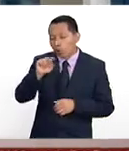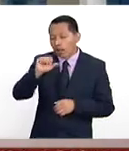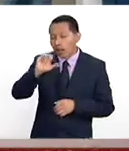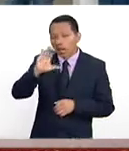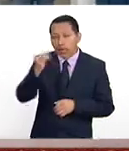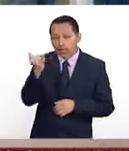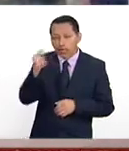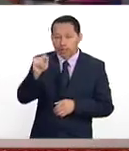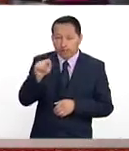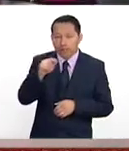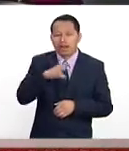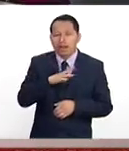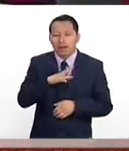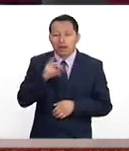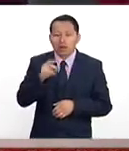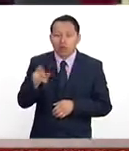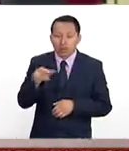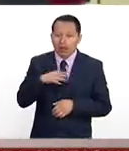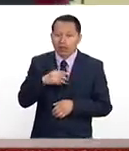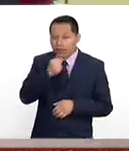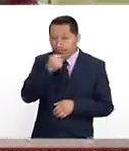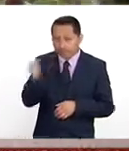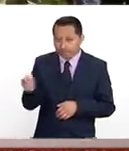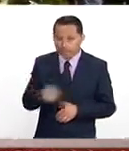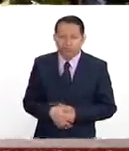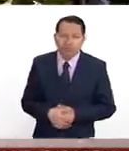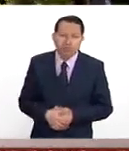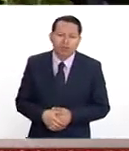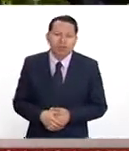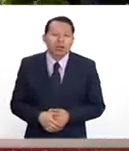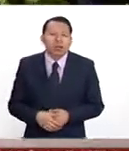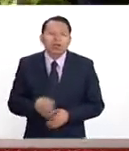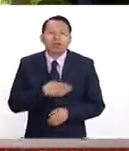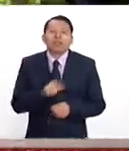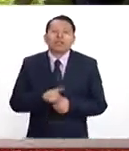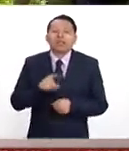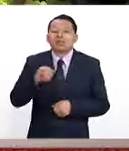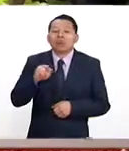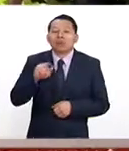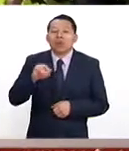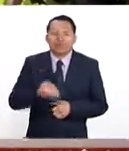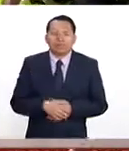en el tema, el doctor va a hacer uso de la palabra. Adelante, buenos días, Julio.